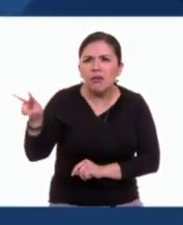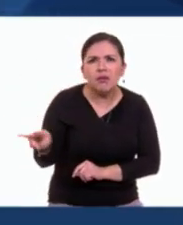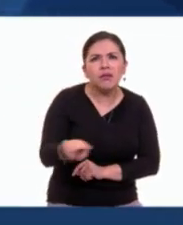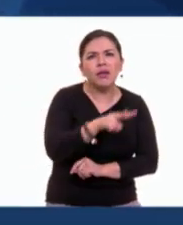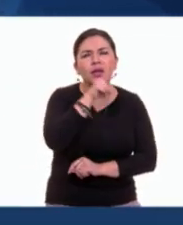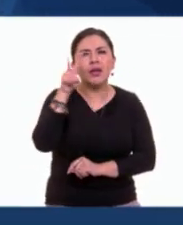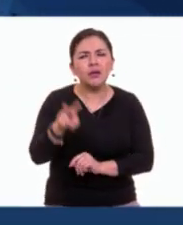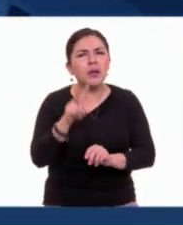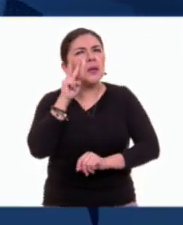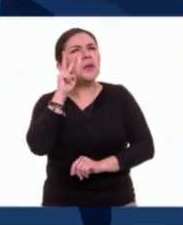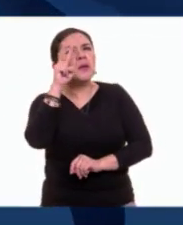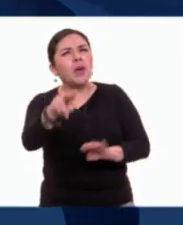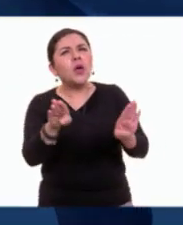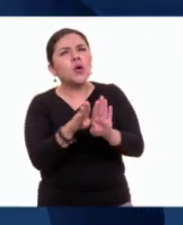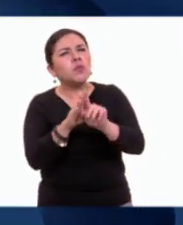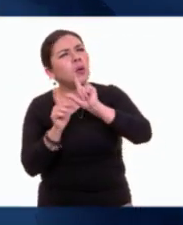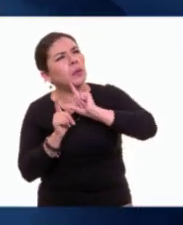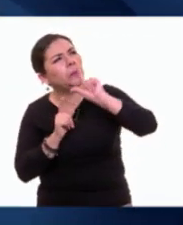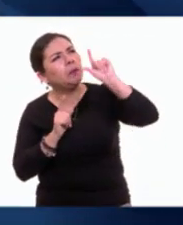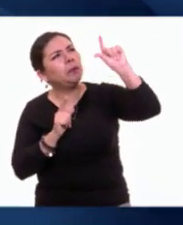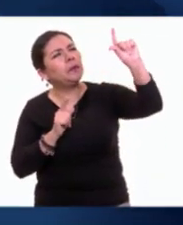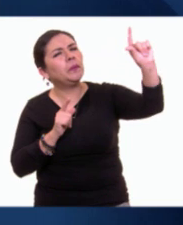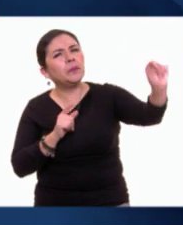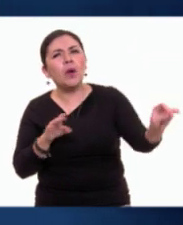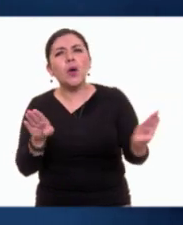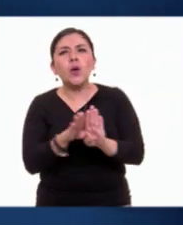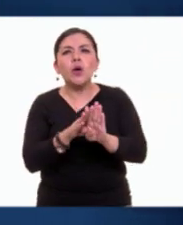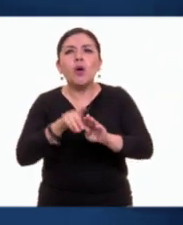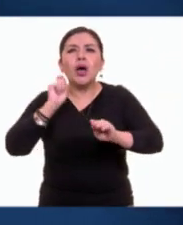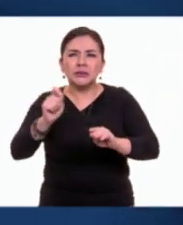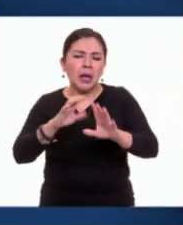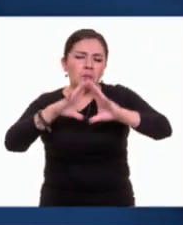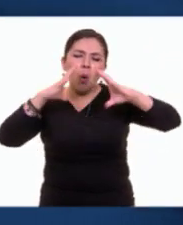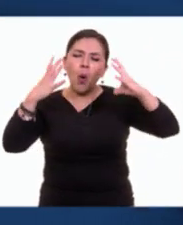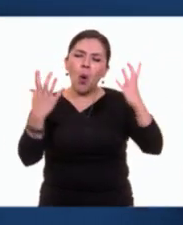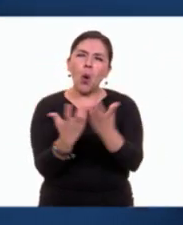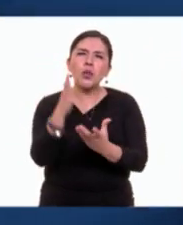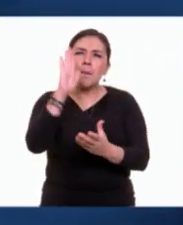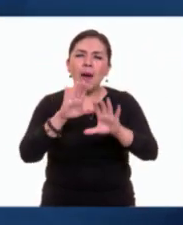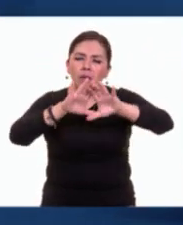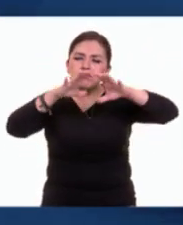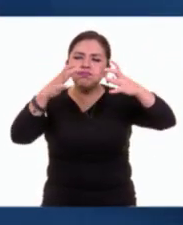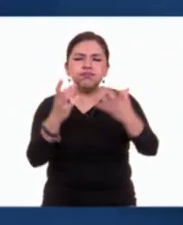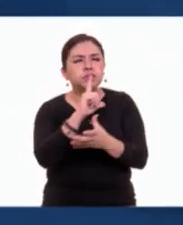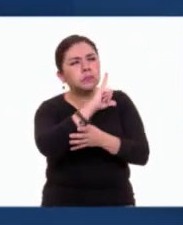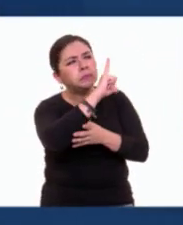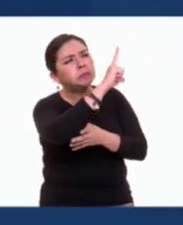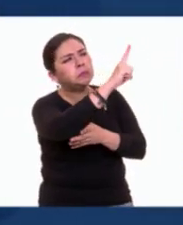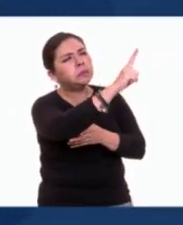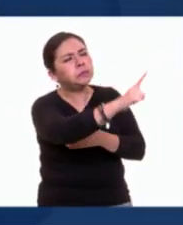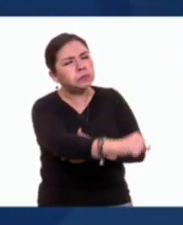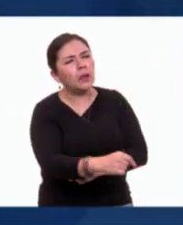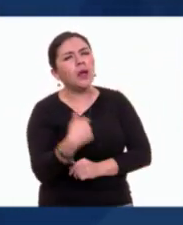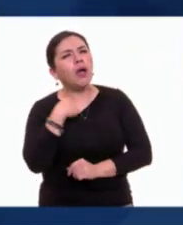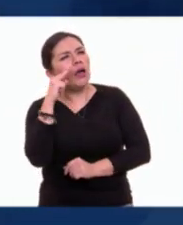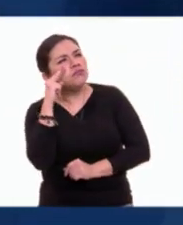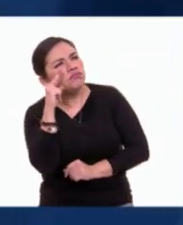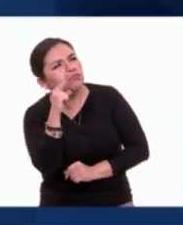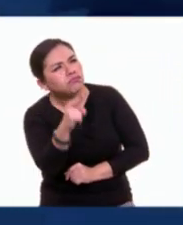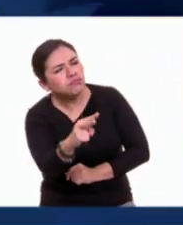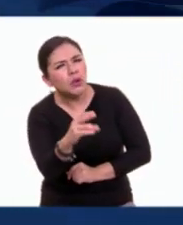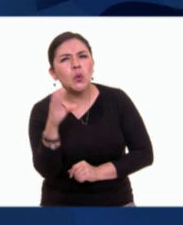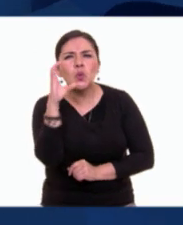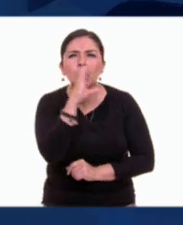atmósfera del horizonte por el lugar donde la superficie redondeada del planeta se esquiva a la curiosidad del mirar humano.